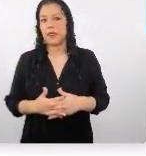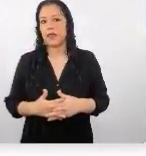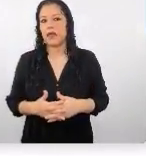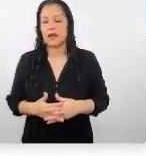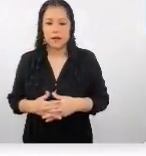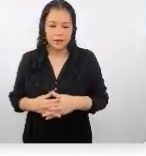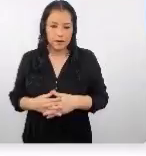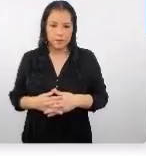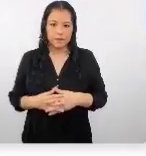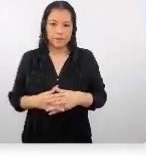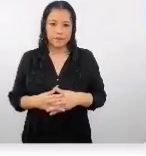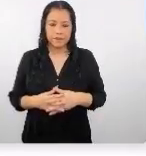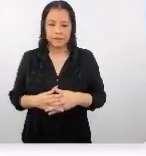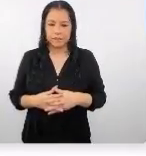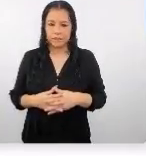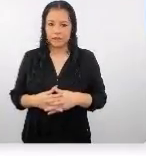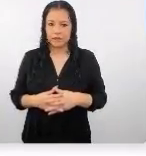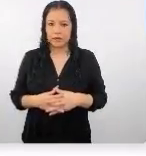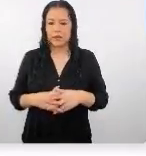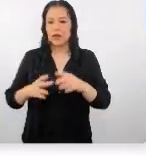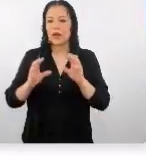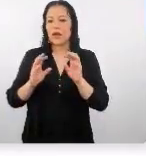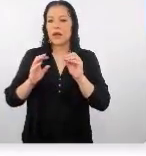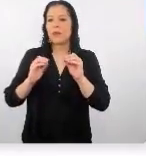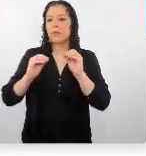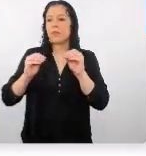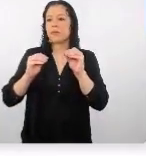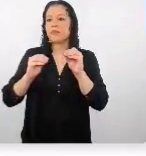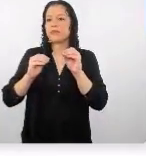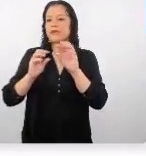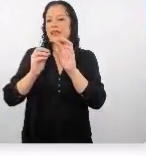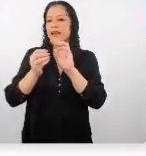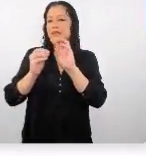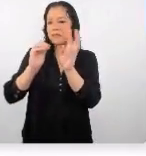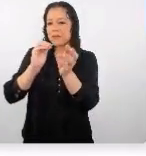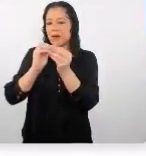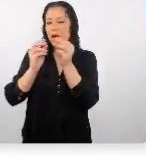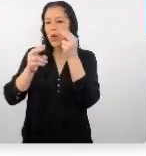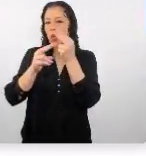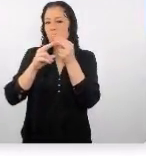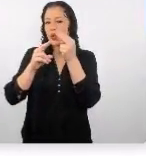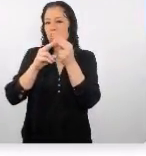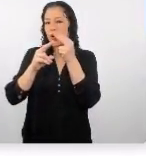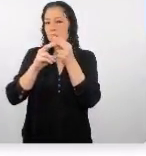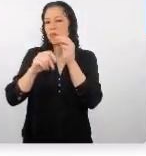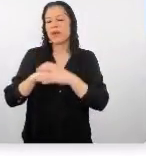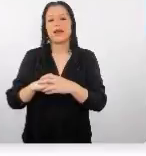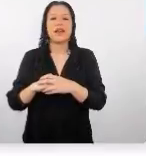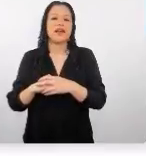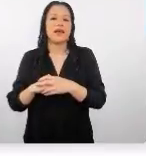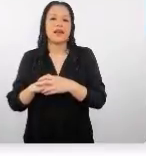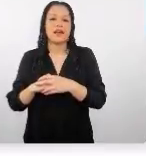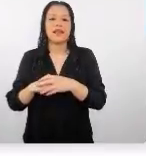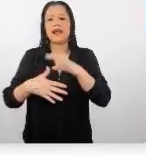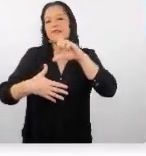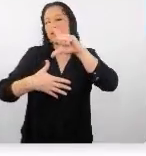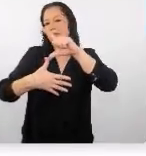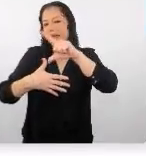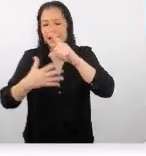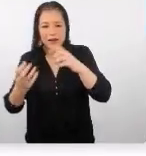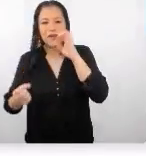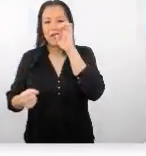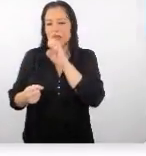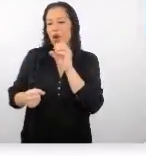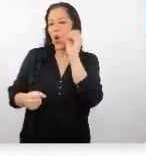accedan a un a un hombre occidental ¿no? entonces para que sea mucho más fácil la comunicación es muy